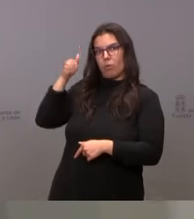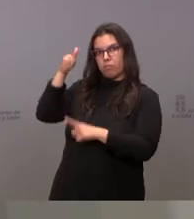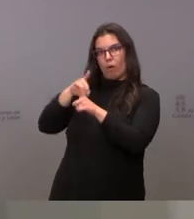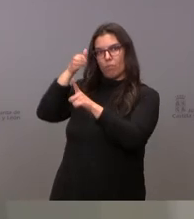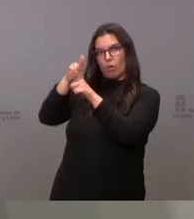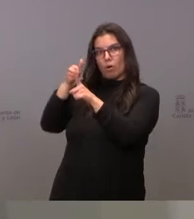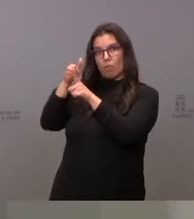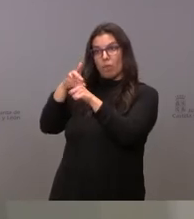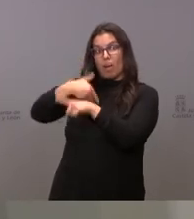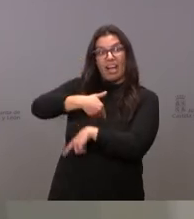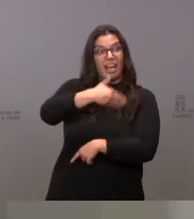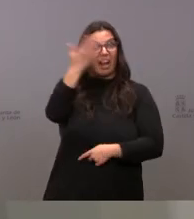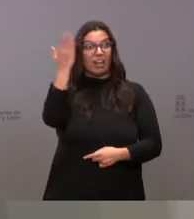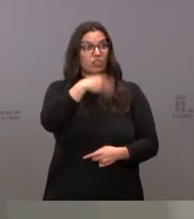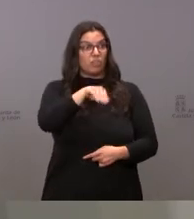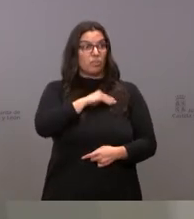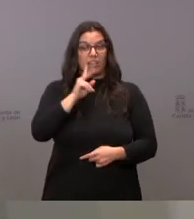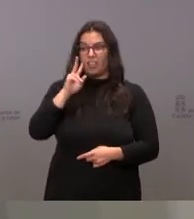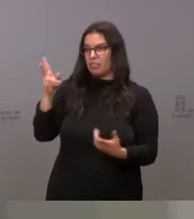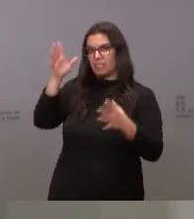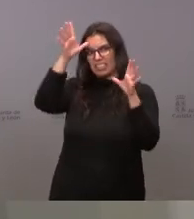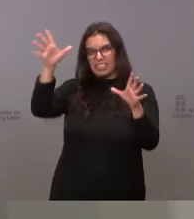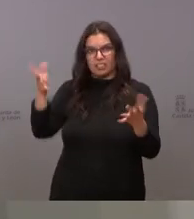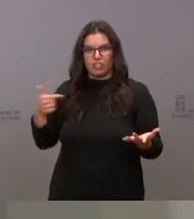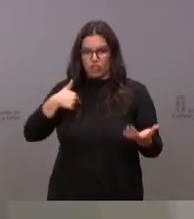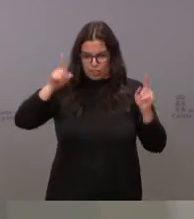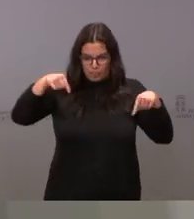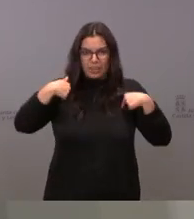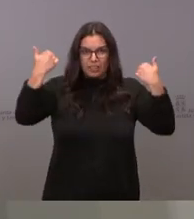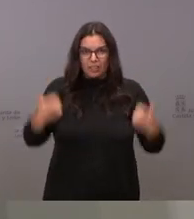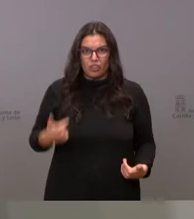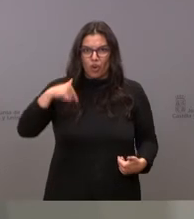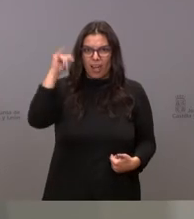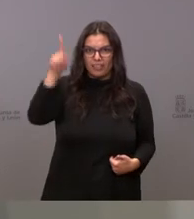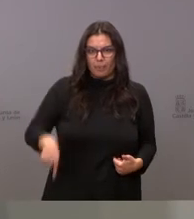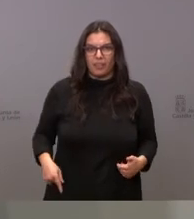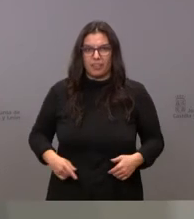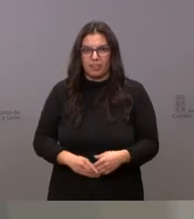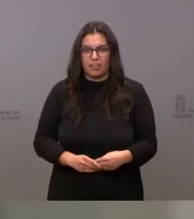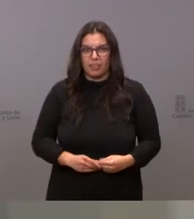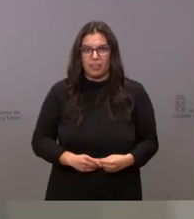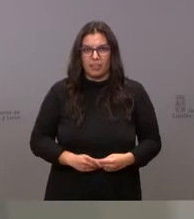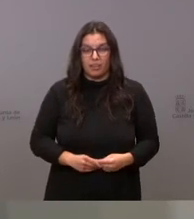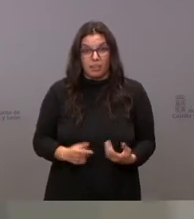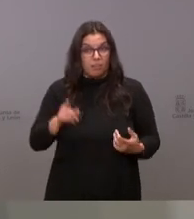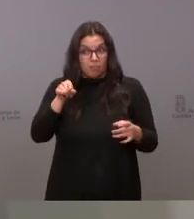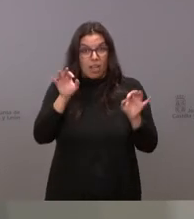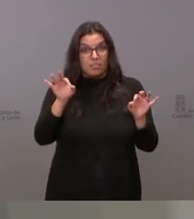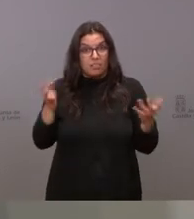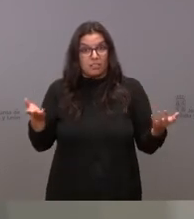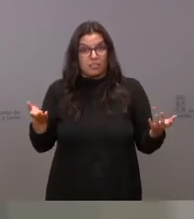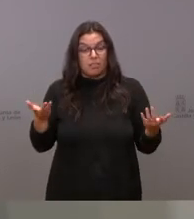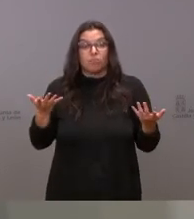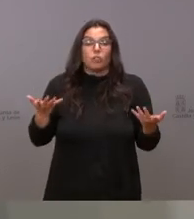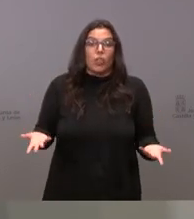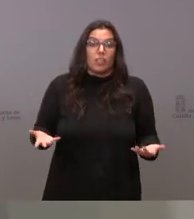igual le ha dado por levantarse y decir, yo también estoy aquí, yo también existo. Esto es un poco lo que está ocurriendo. Por